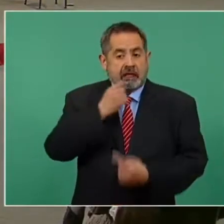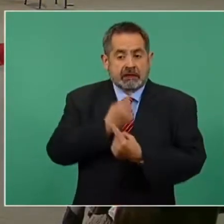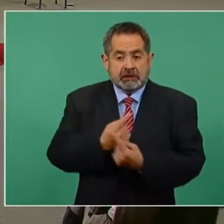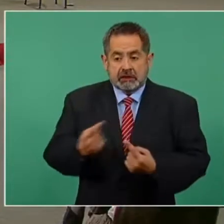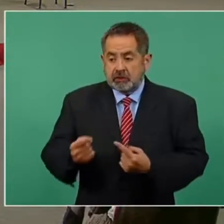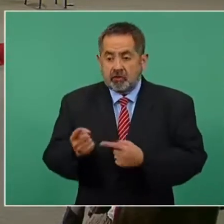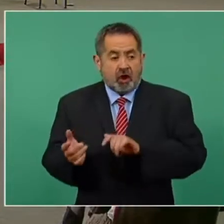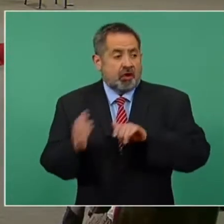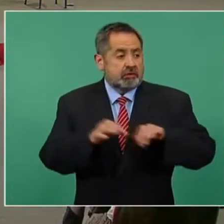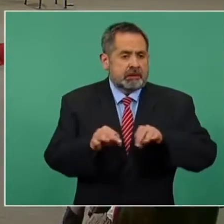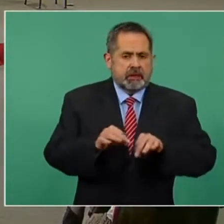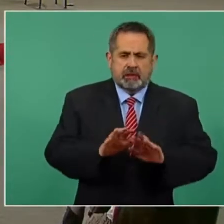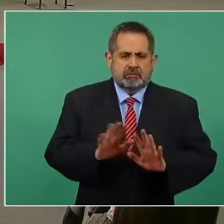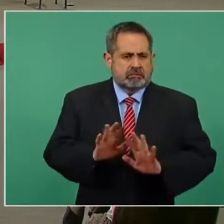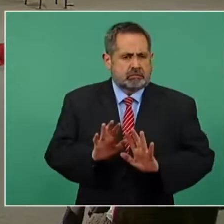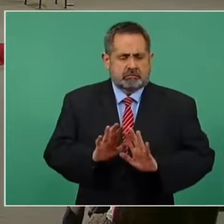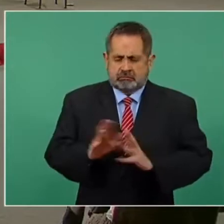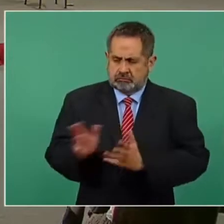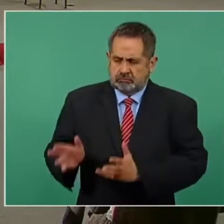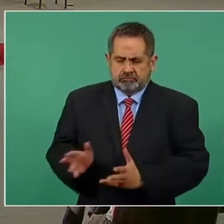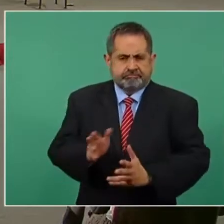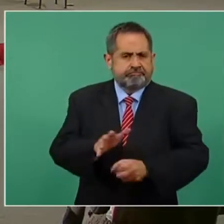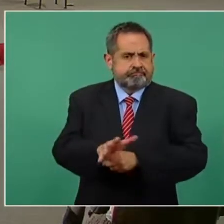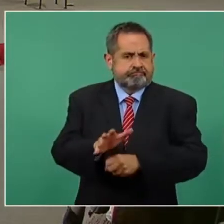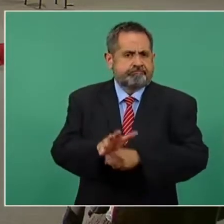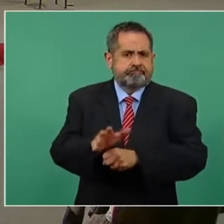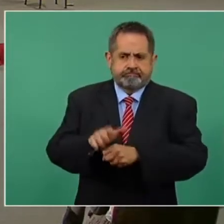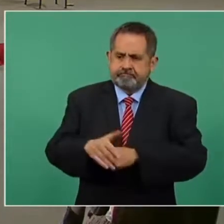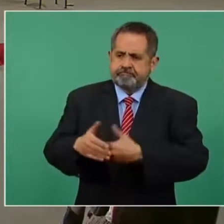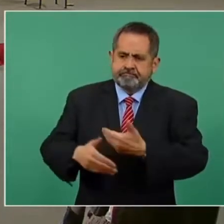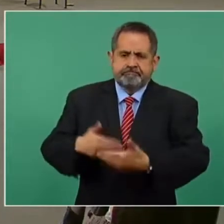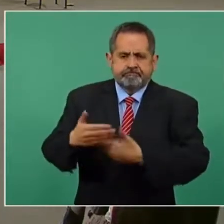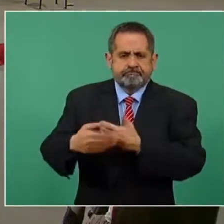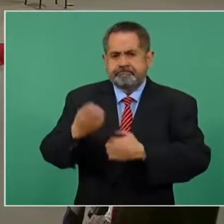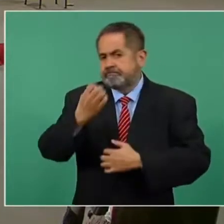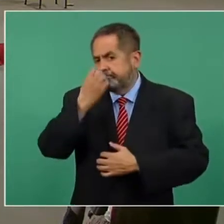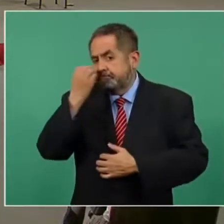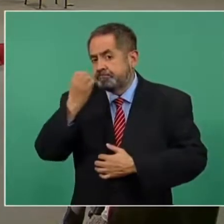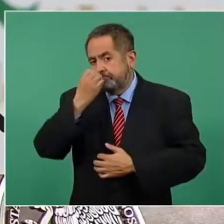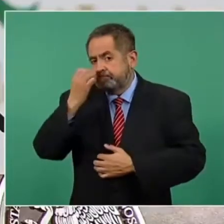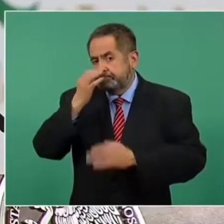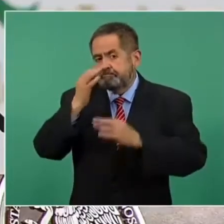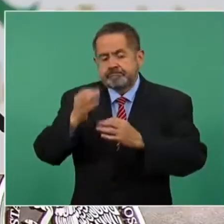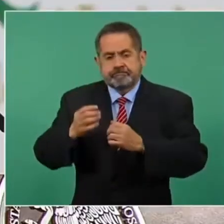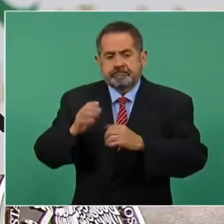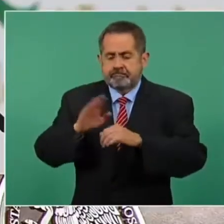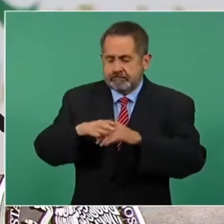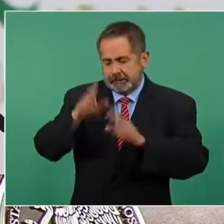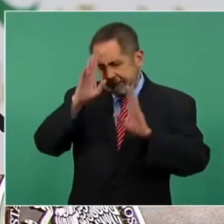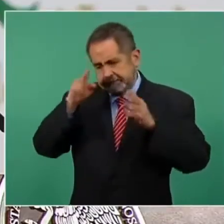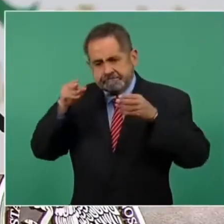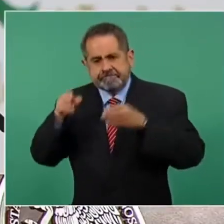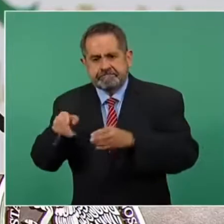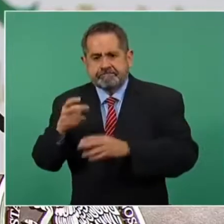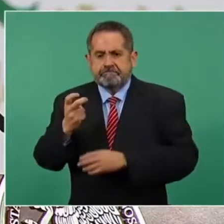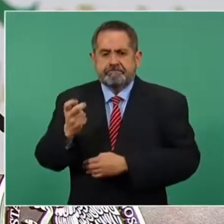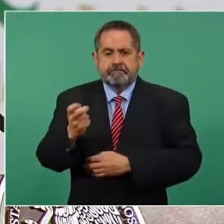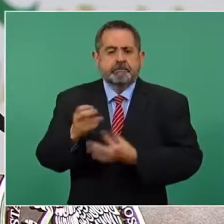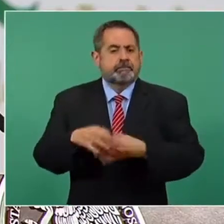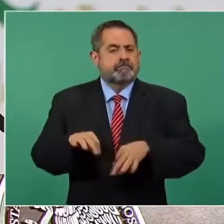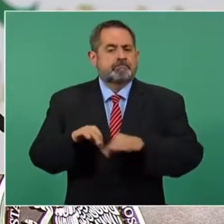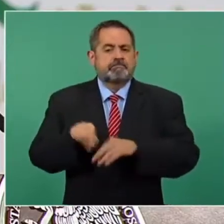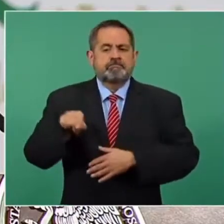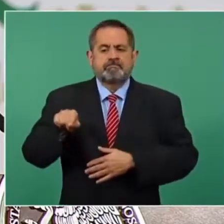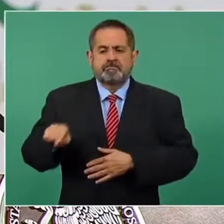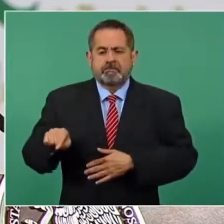habitación, que van a poder desarrollar sus actividades escolares con mayor libertad. Y este Centro de Atención